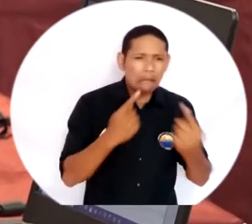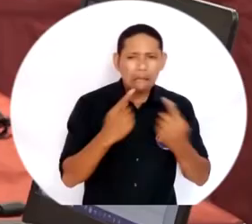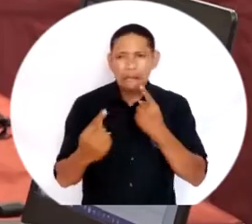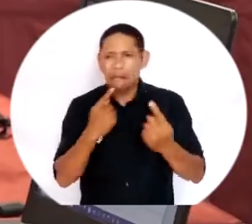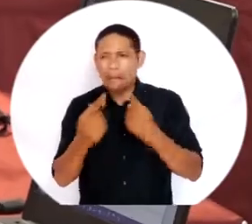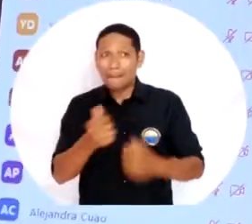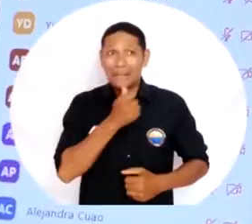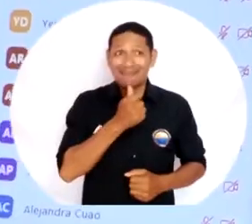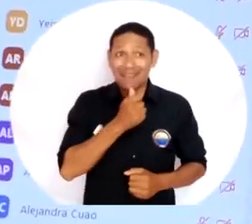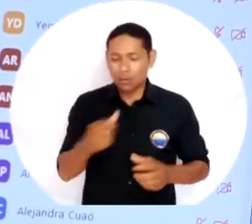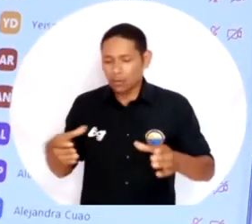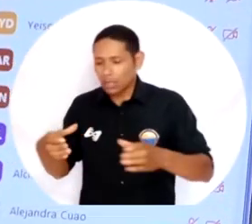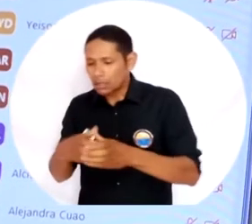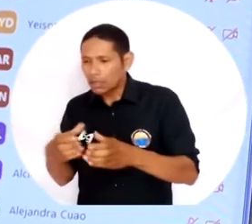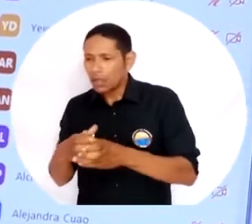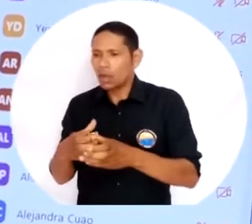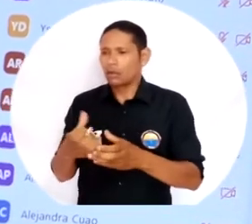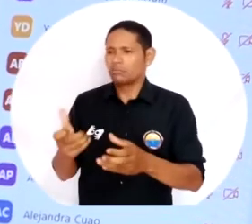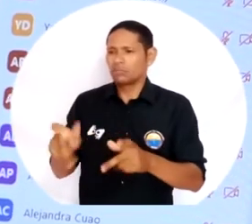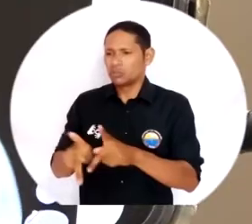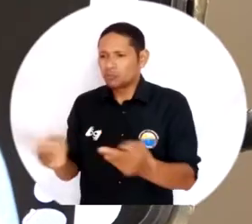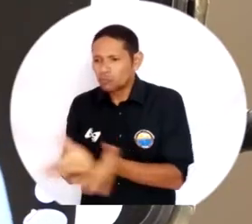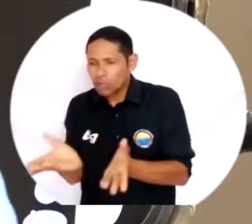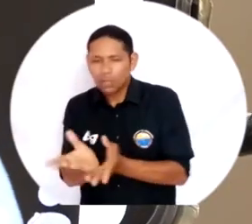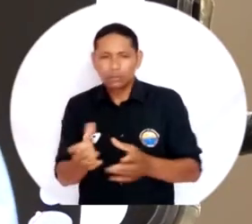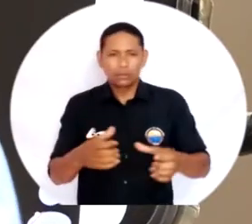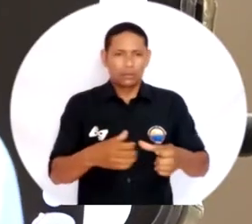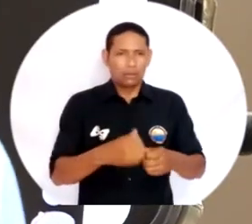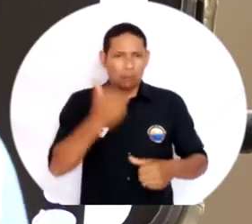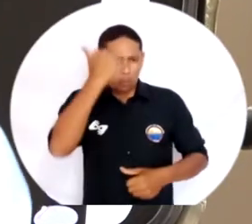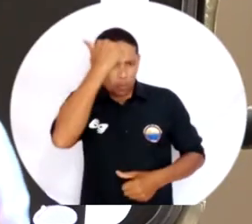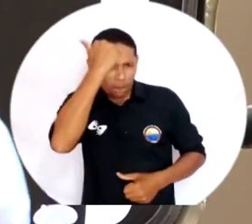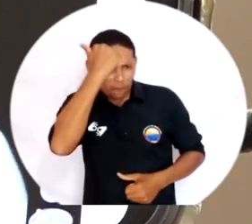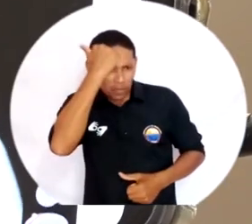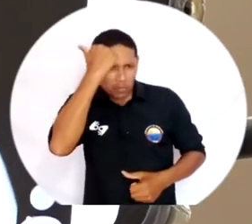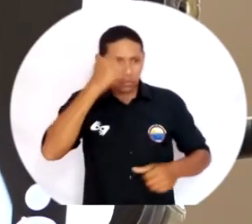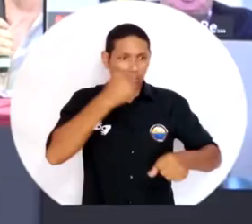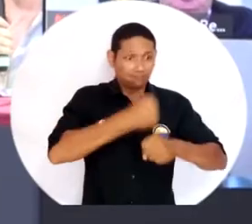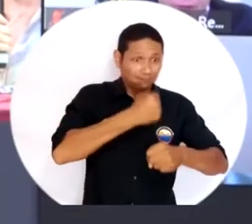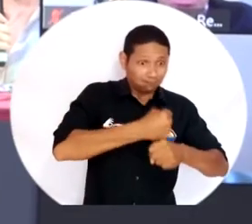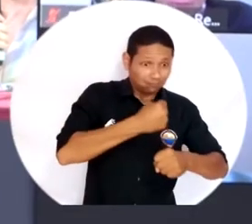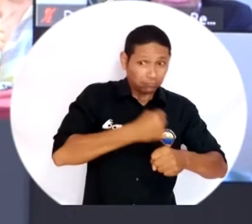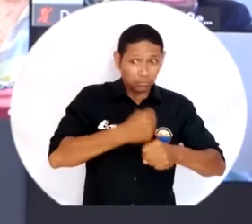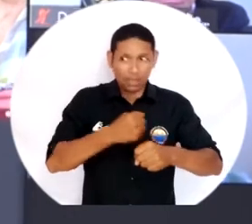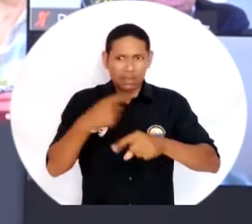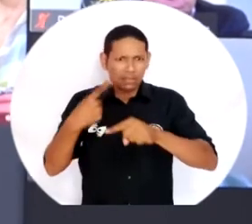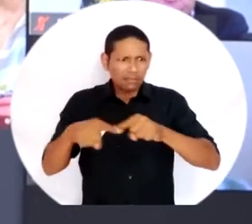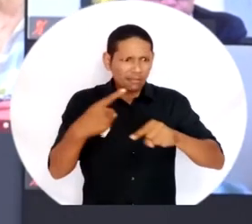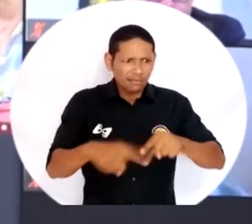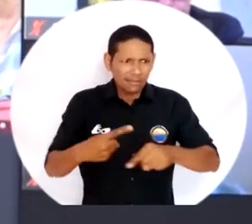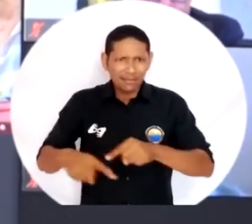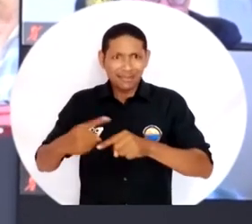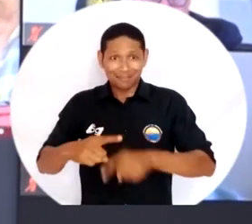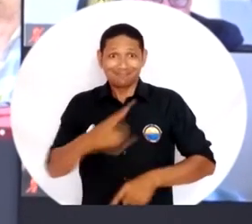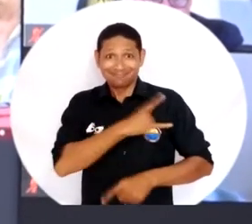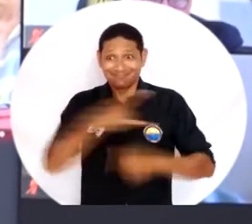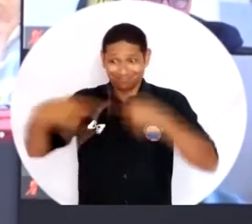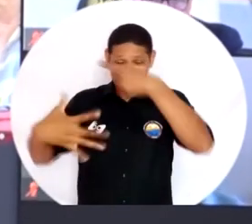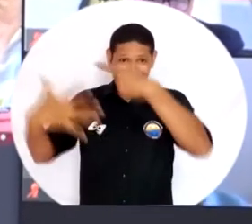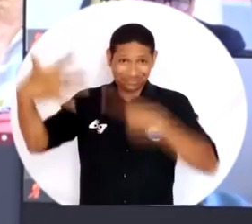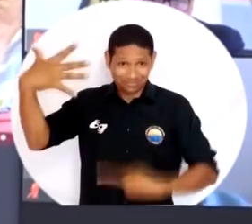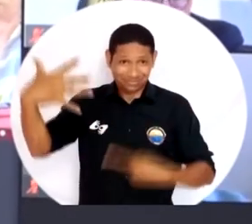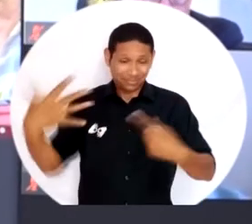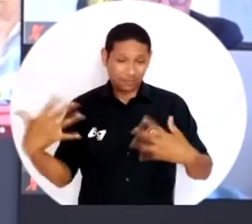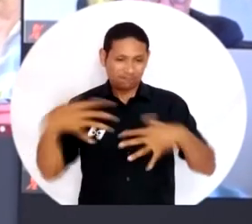estudiantes, profesores, graduados y empleadores, hicieron parte de la agenda que se desarrolló en simultánea con las mencionadas